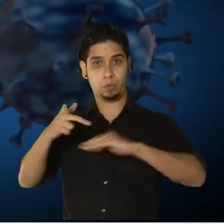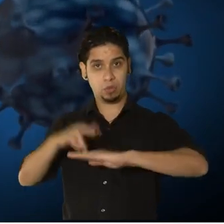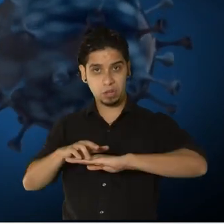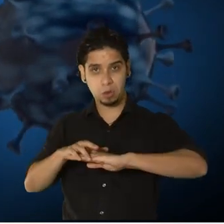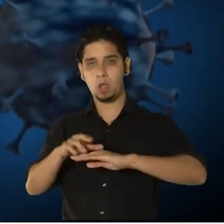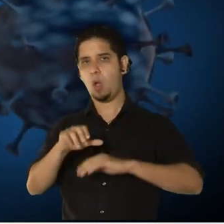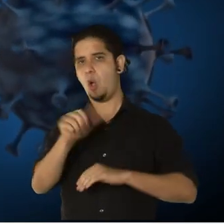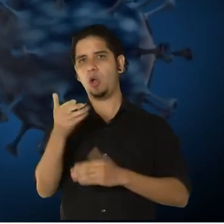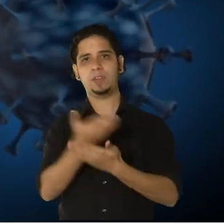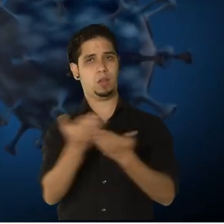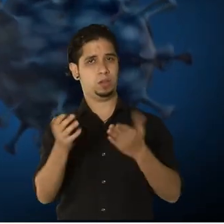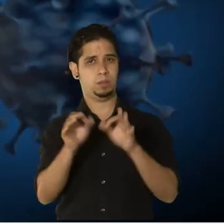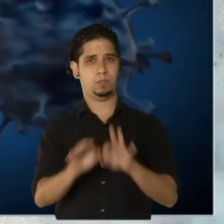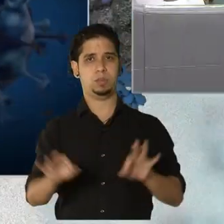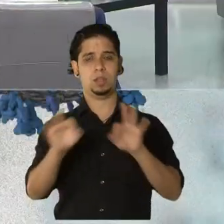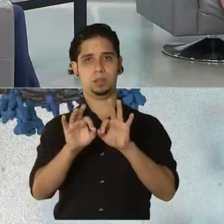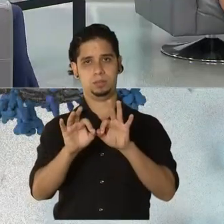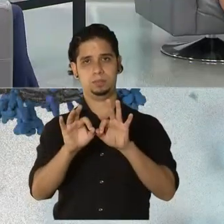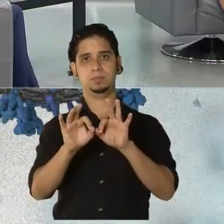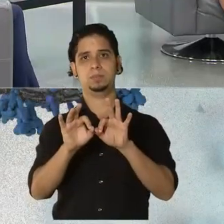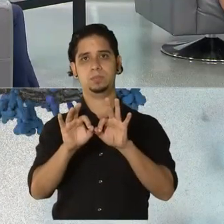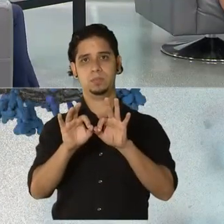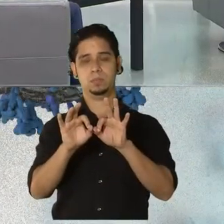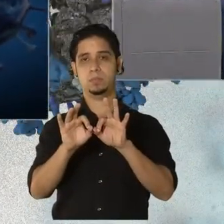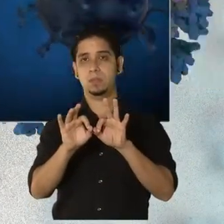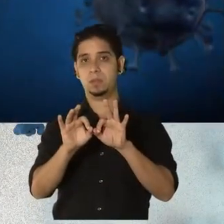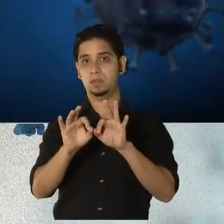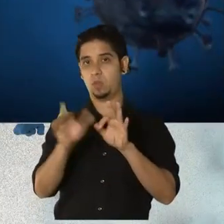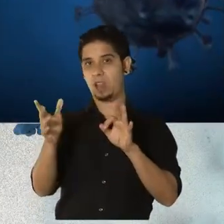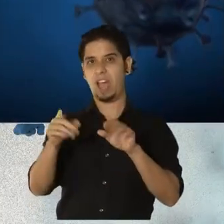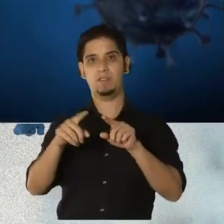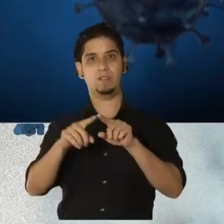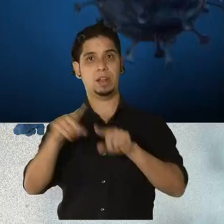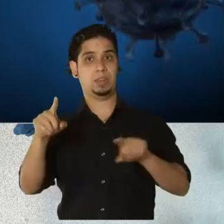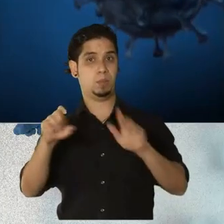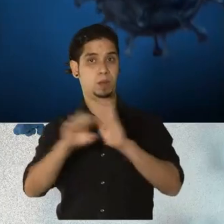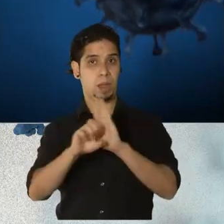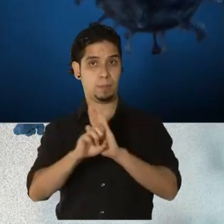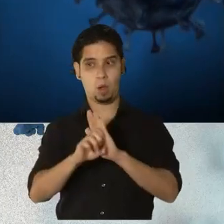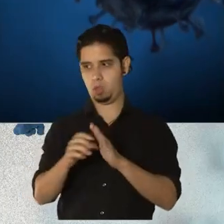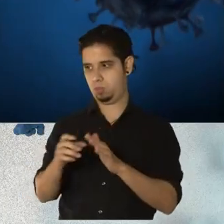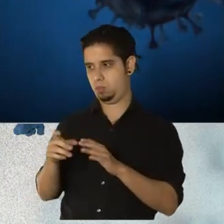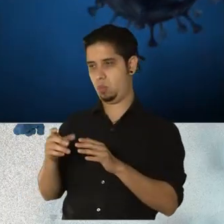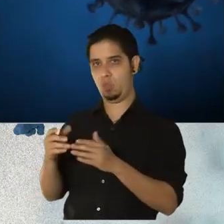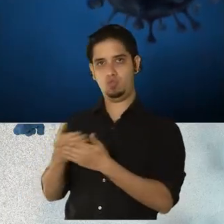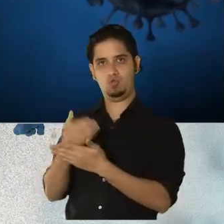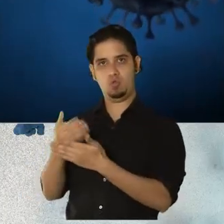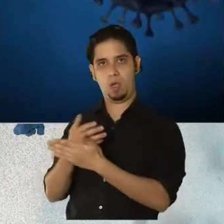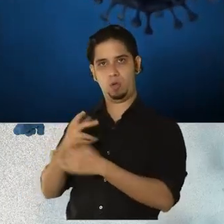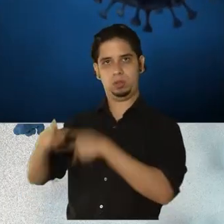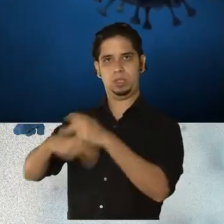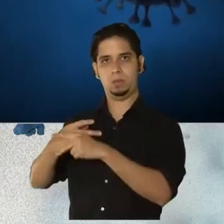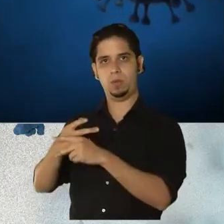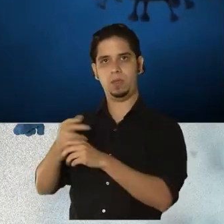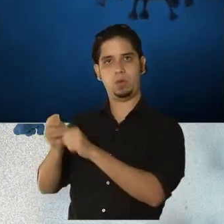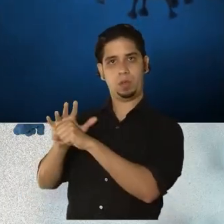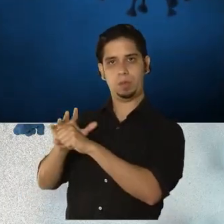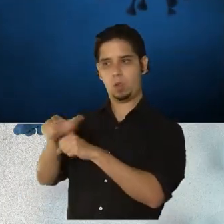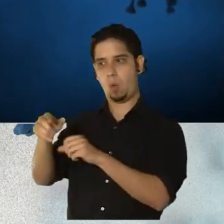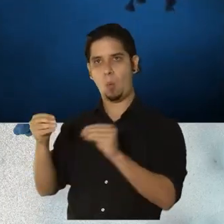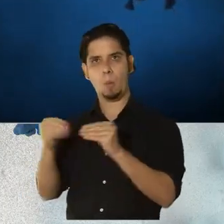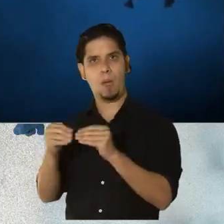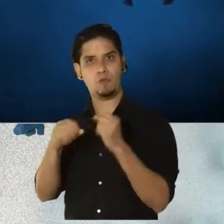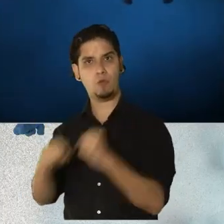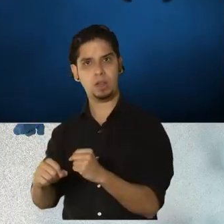también otro detalle que ahora entra en la ecuación, que son variantes. Si hay variantes que son más infecciosas, pues tendríamos que